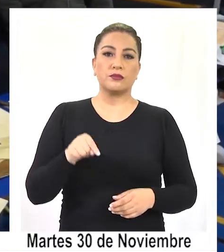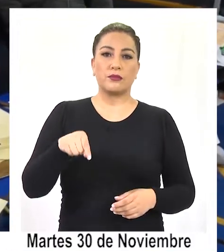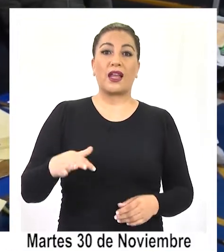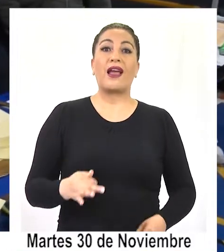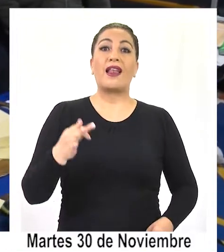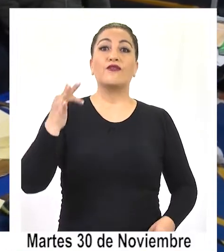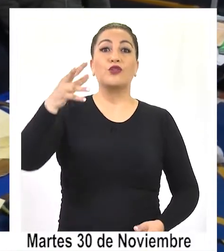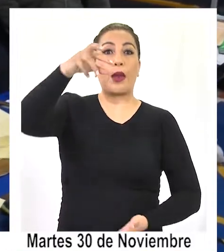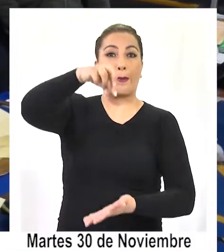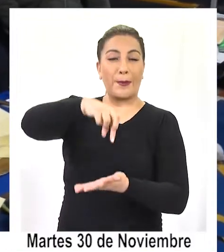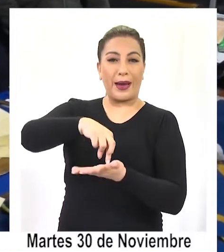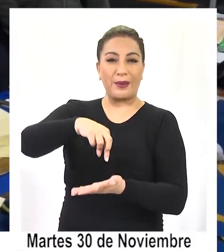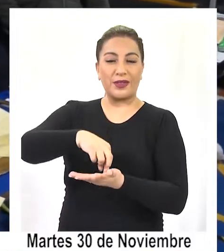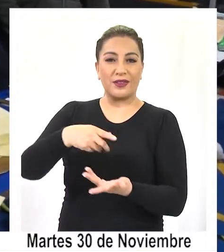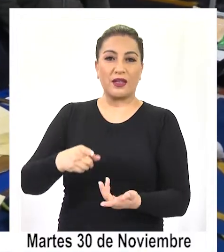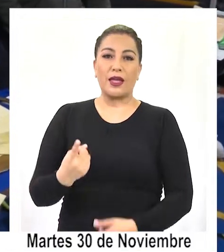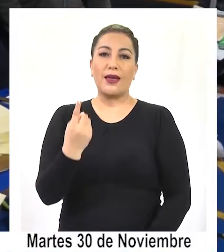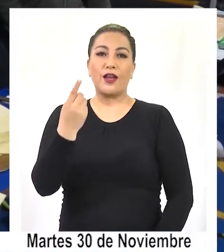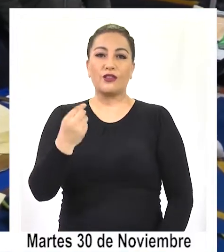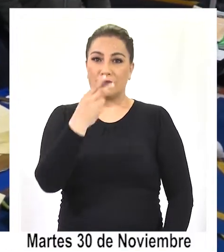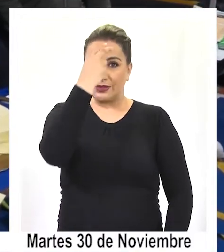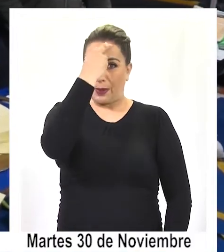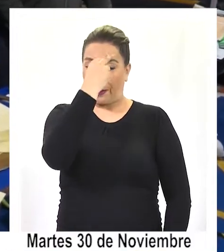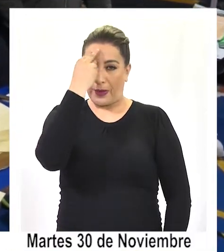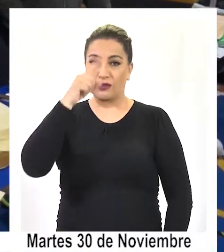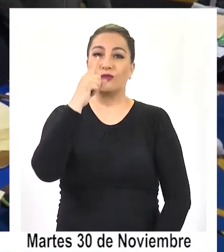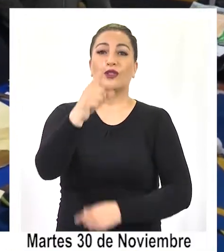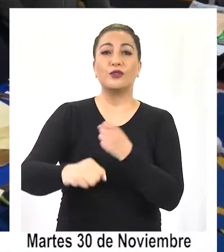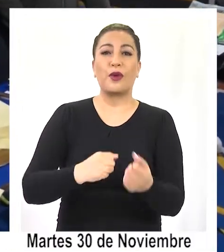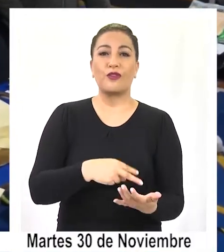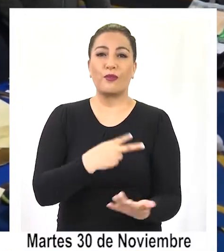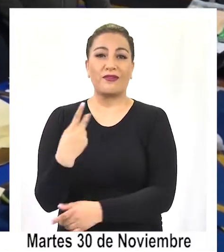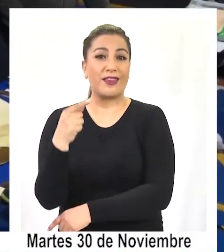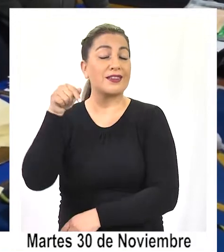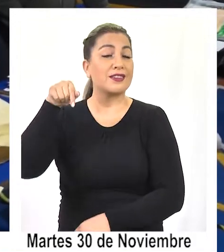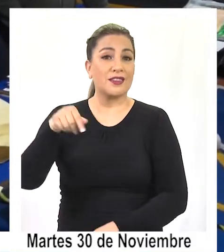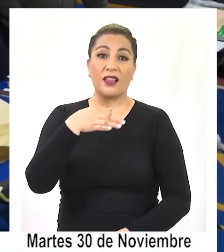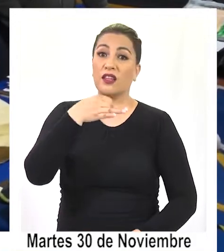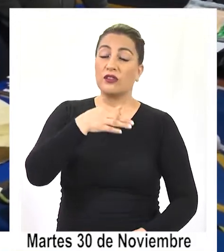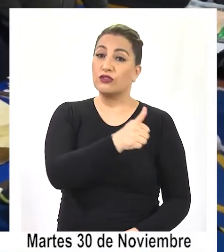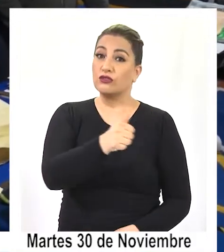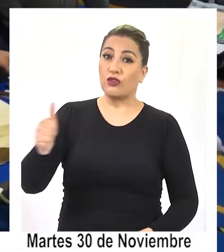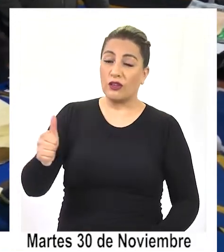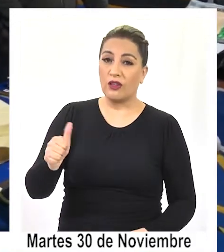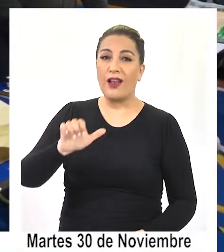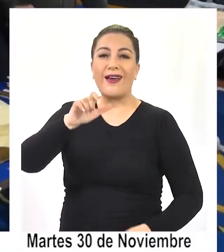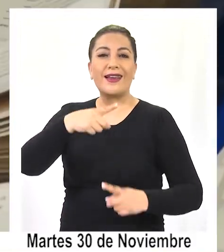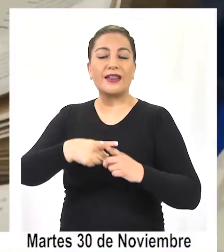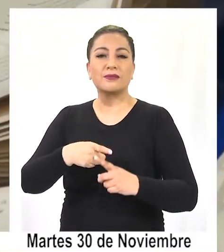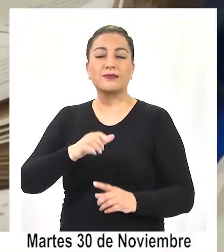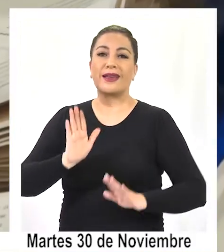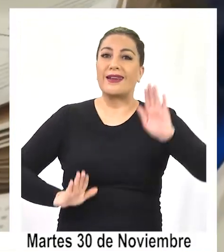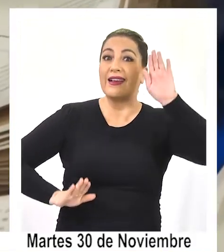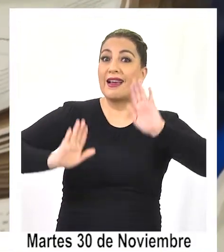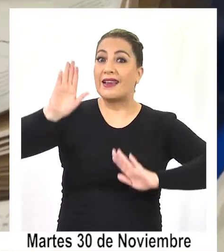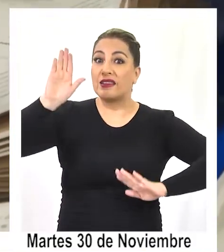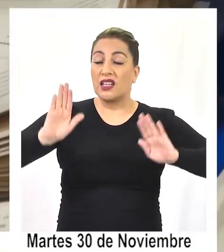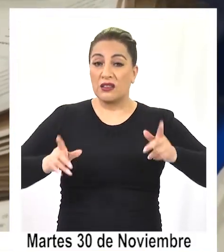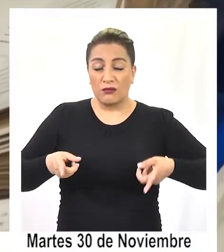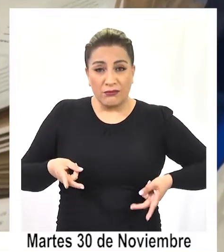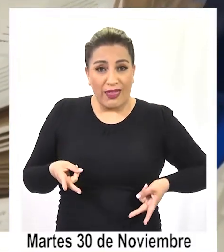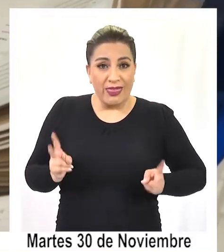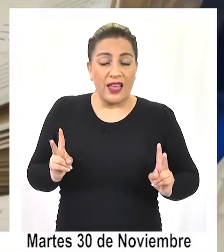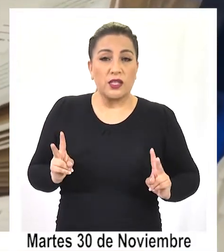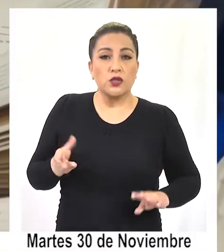futura parlamentaria a partir del 11 de marzo de 2022 señaló que todos los ex candidatos tienen derecho